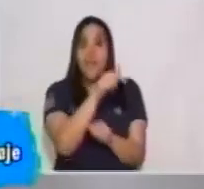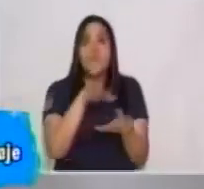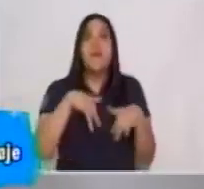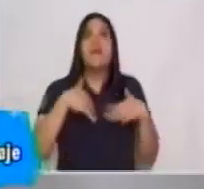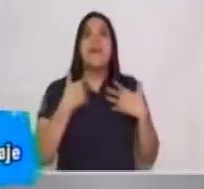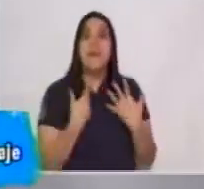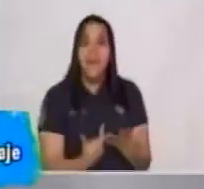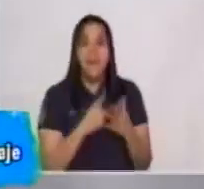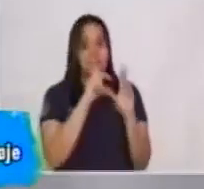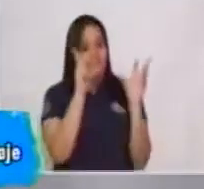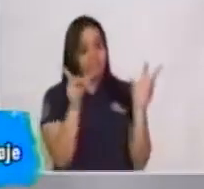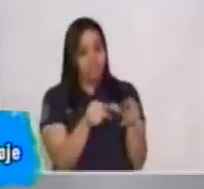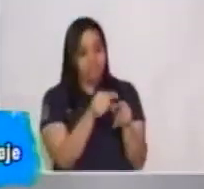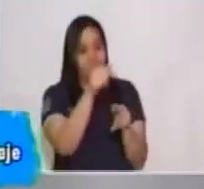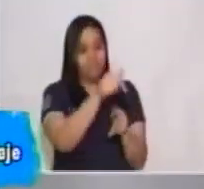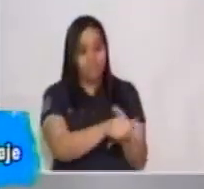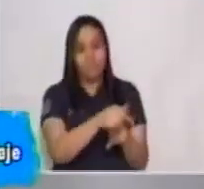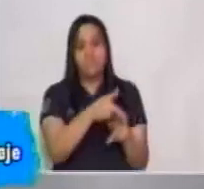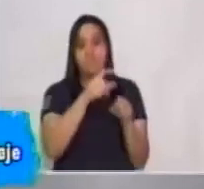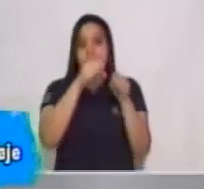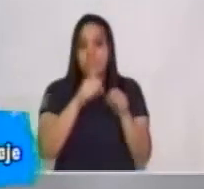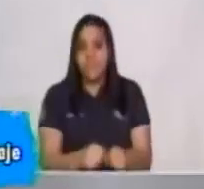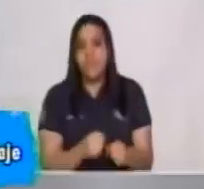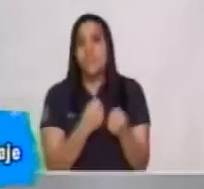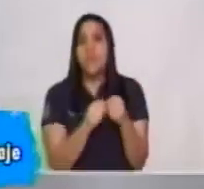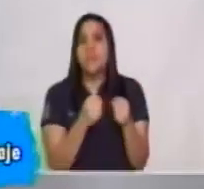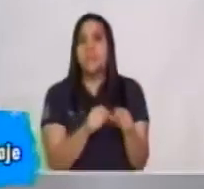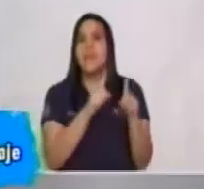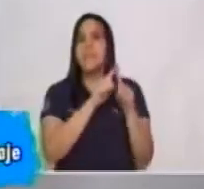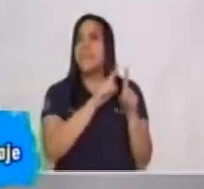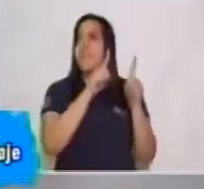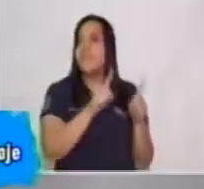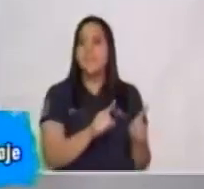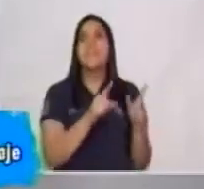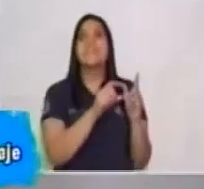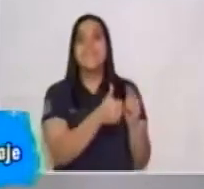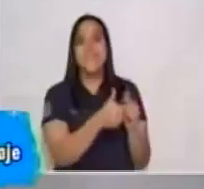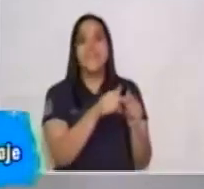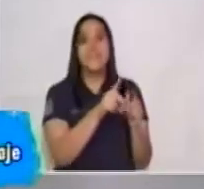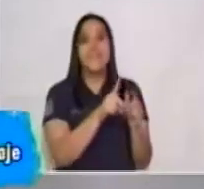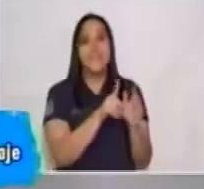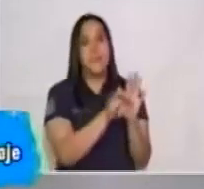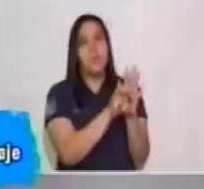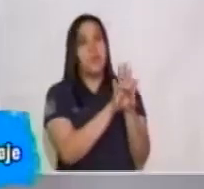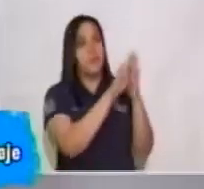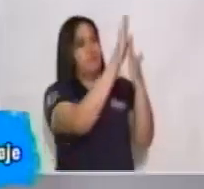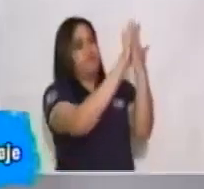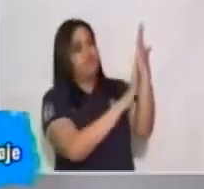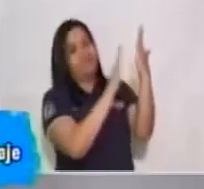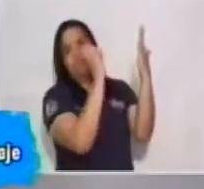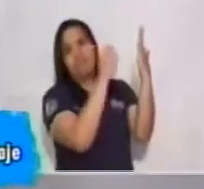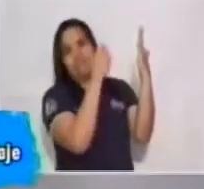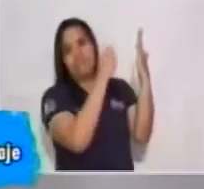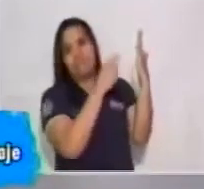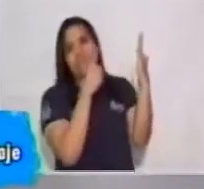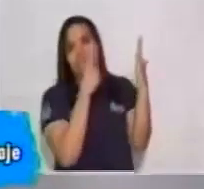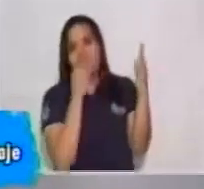pequeño elemento con el cual se pueden colgar cosas en las paredes o unir cosas. Entonces, ¿quiénes son los participantes?